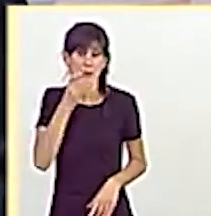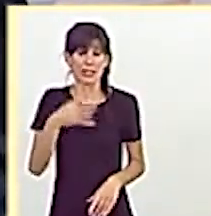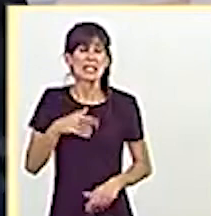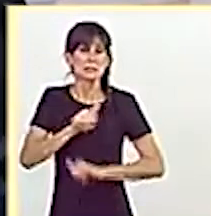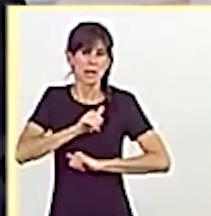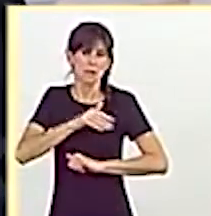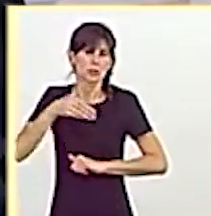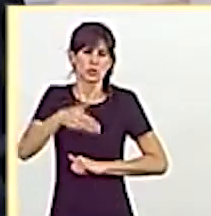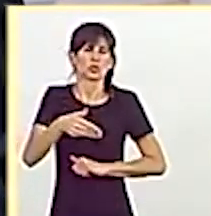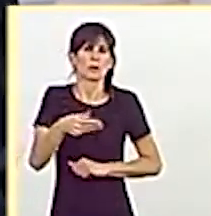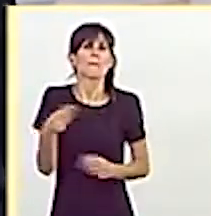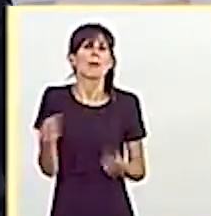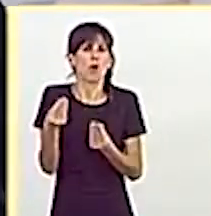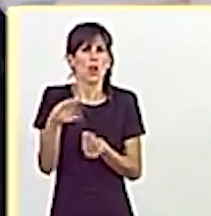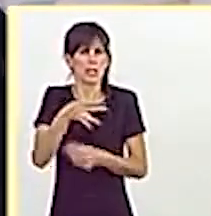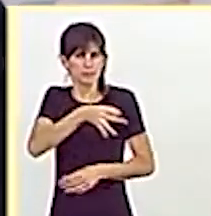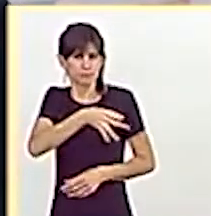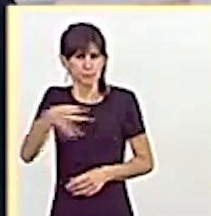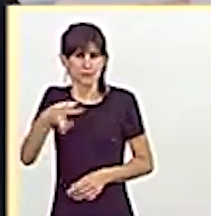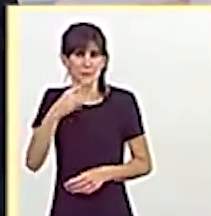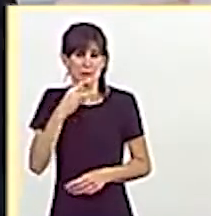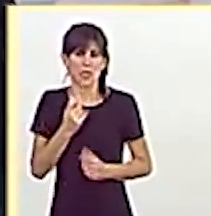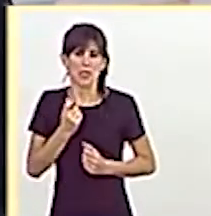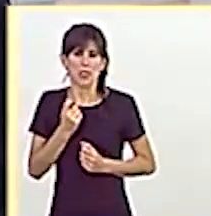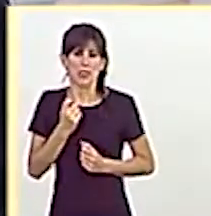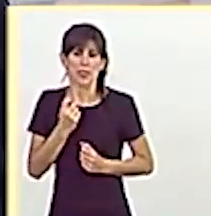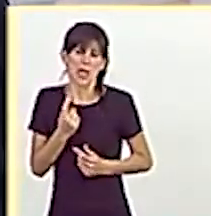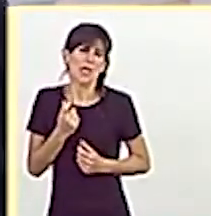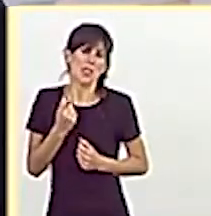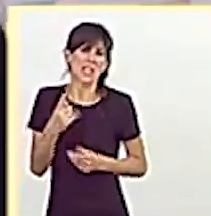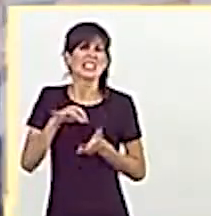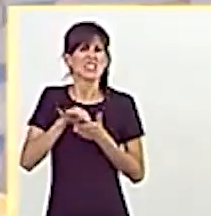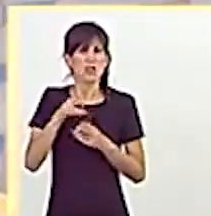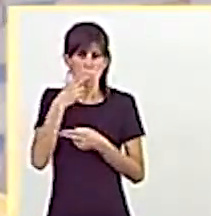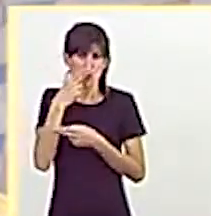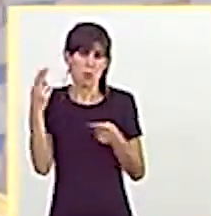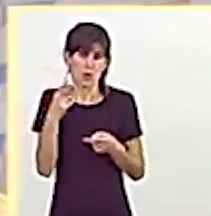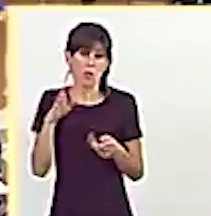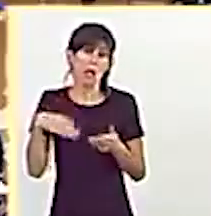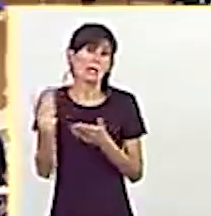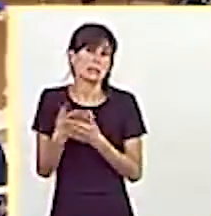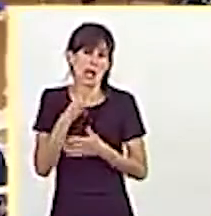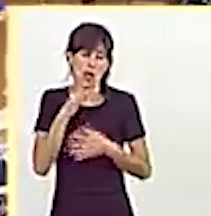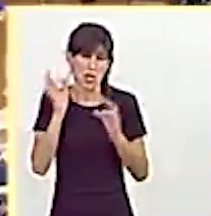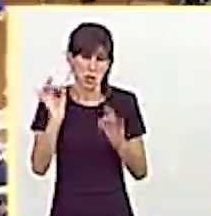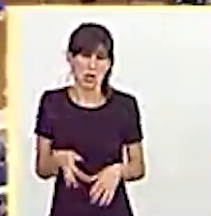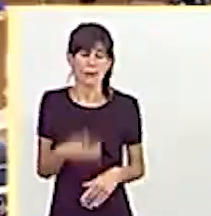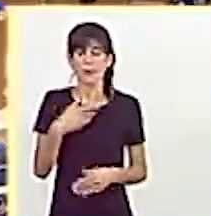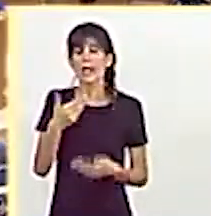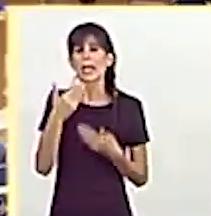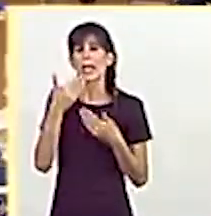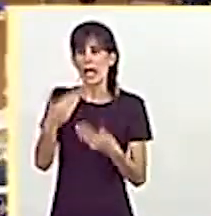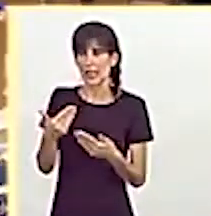mejorar en eficacia y eficiencia en la prestación del servicio público, como hasta ahora estamos realizando. Gracias, señor ministro.